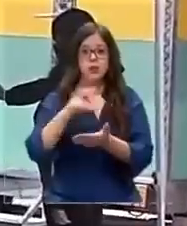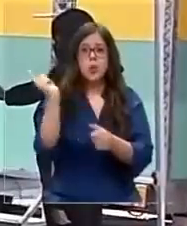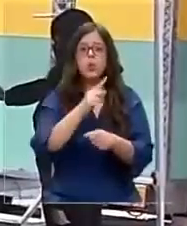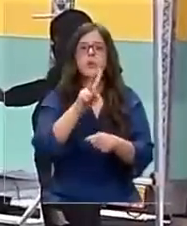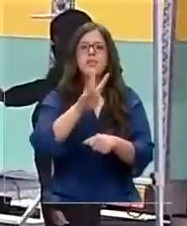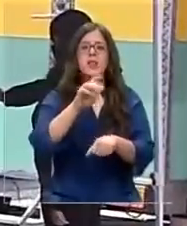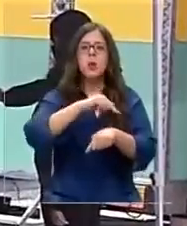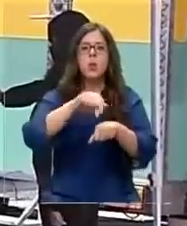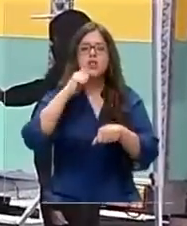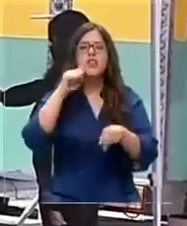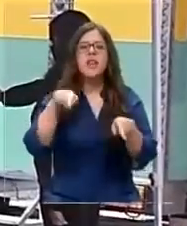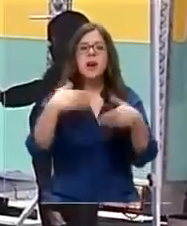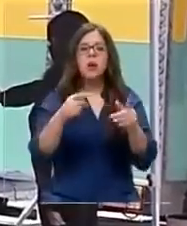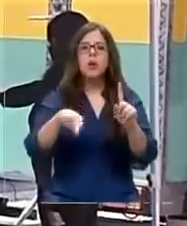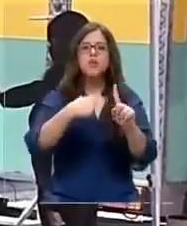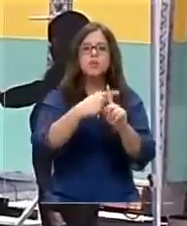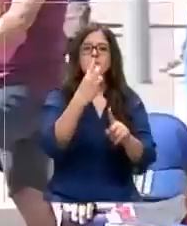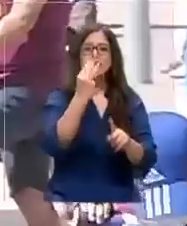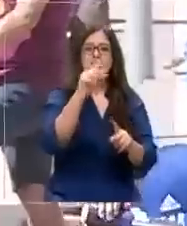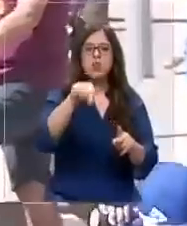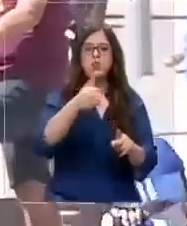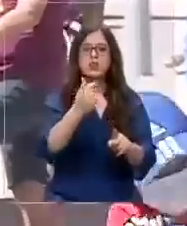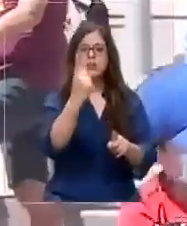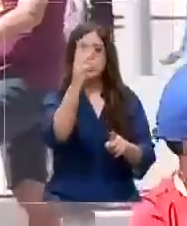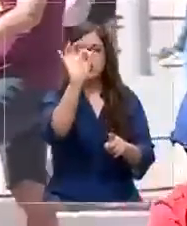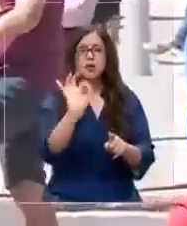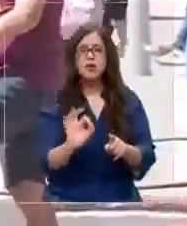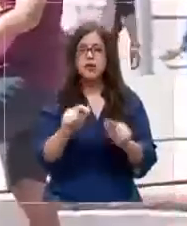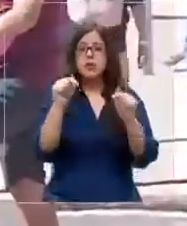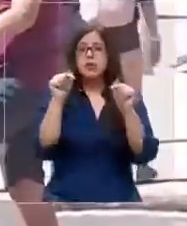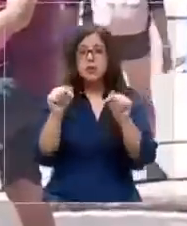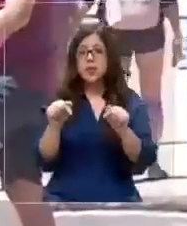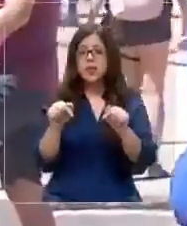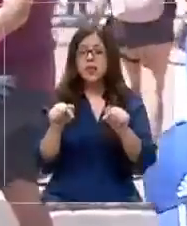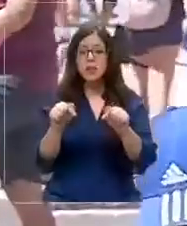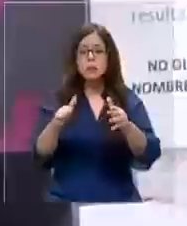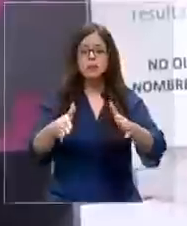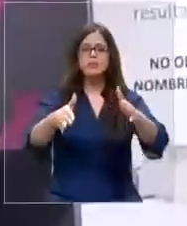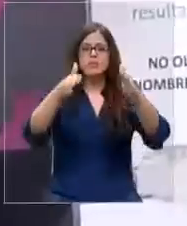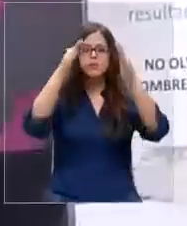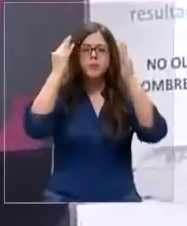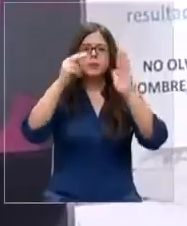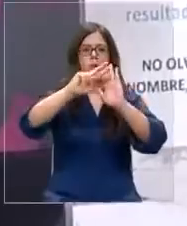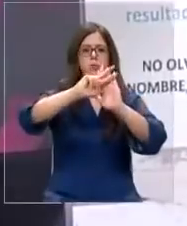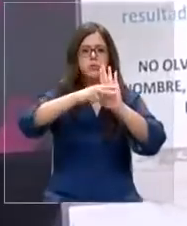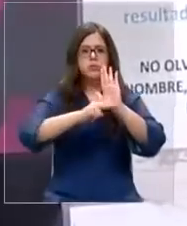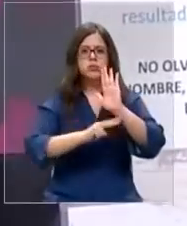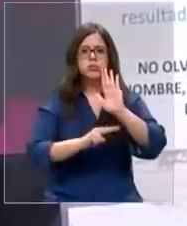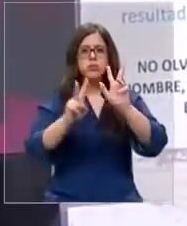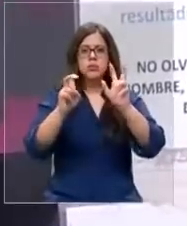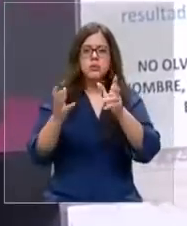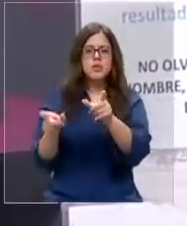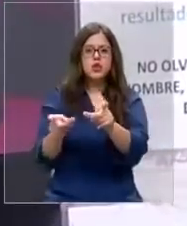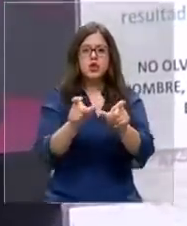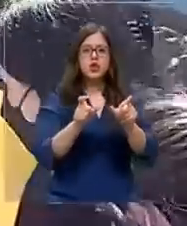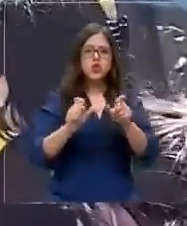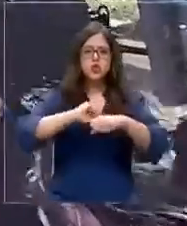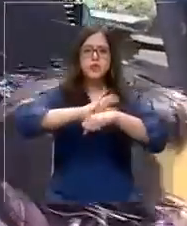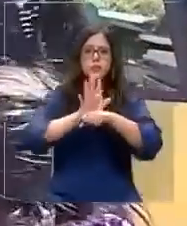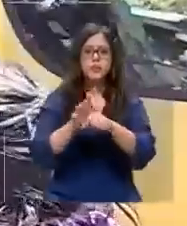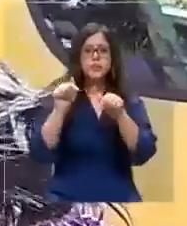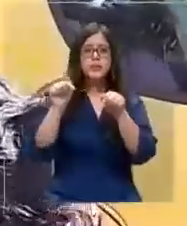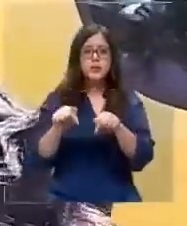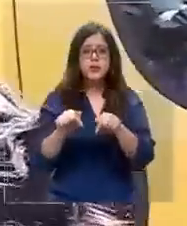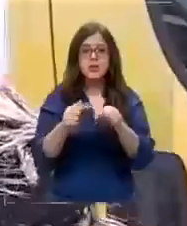una positividad que bordea el 13,61%. De ahí, aquí llaman la atención las modificaciones en el manejo de la pandemia en medio